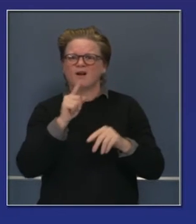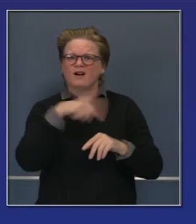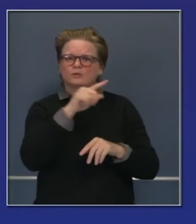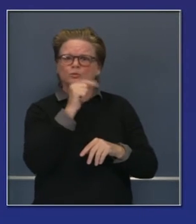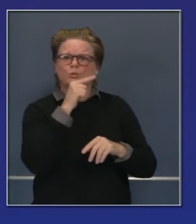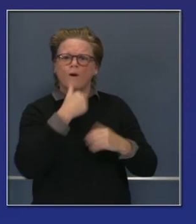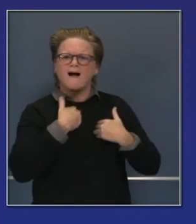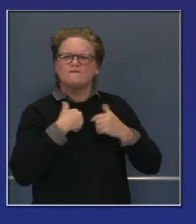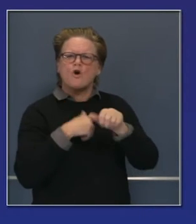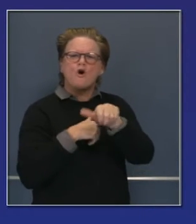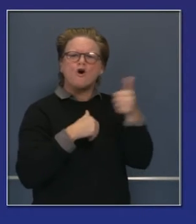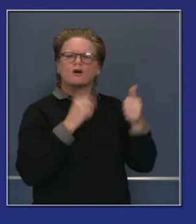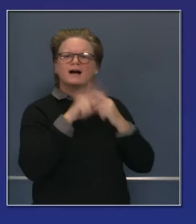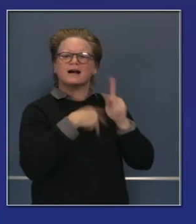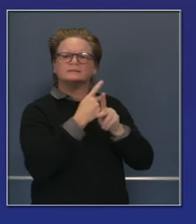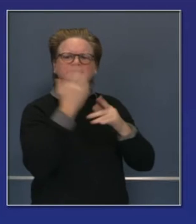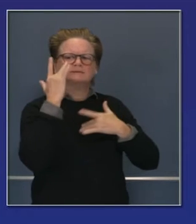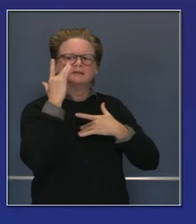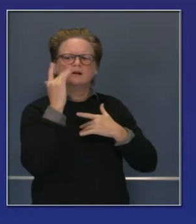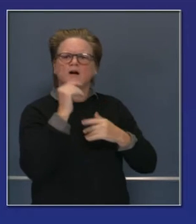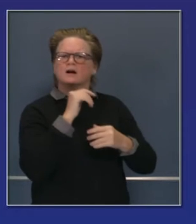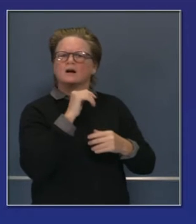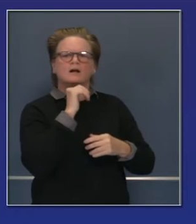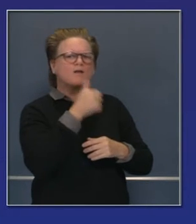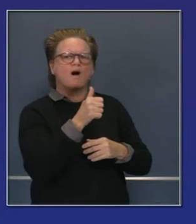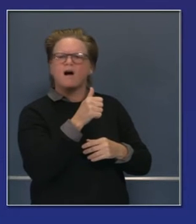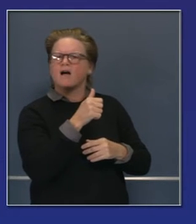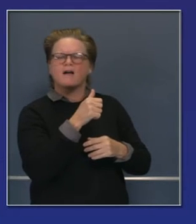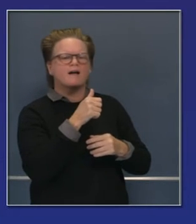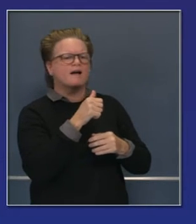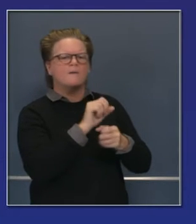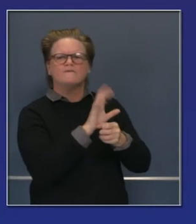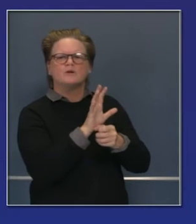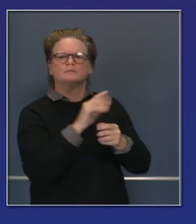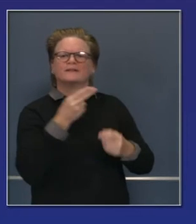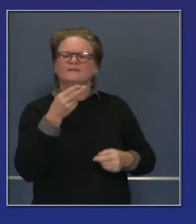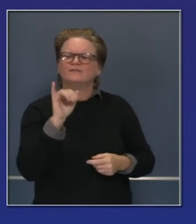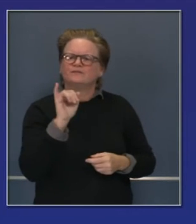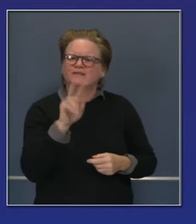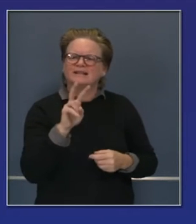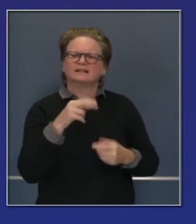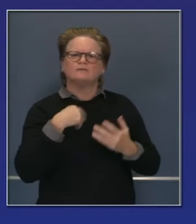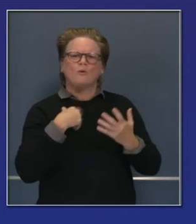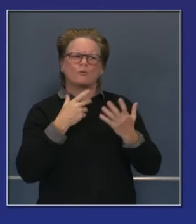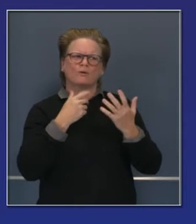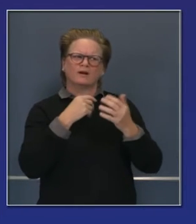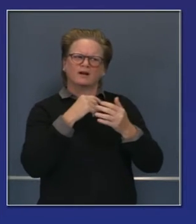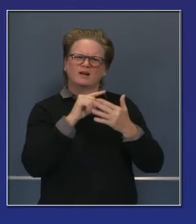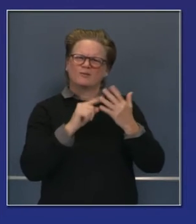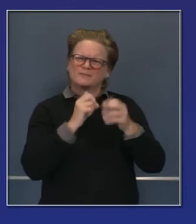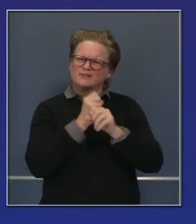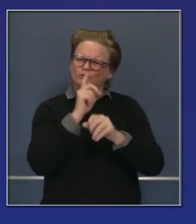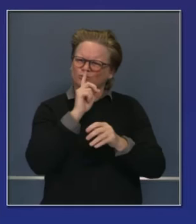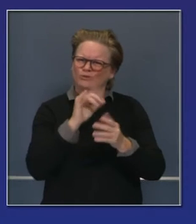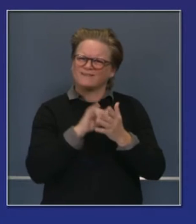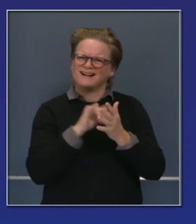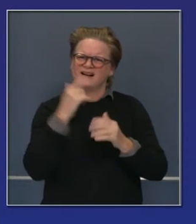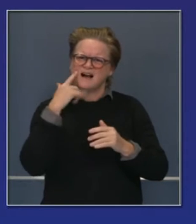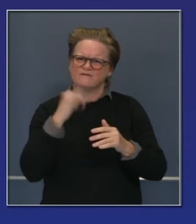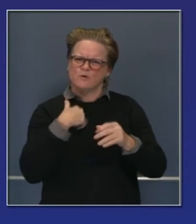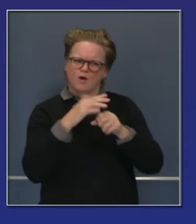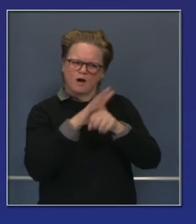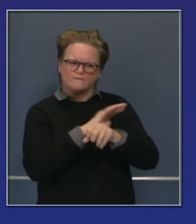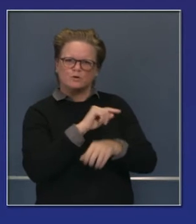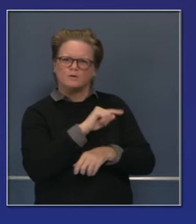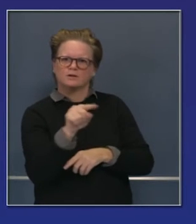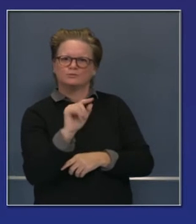Debe tener su cobertura médica porque uno no sabe con qué se va a enfermar. California lo quiere apoyar a usted y queremos difundir esta noticia. Tenemos la cobertura abierta. La estamos lanzando hoy.